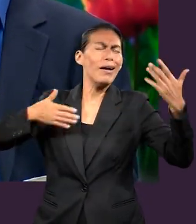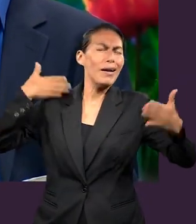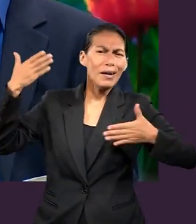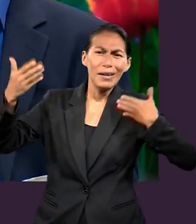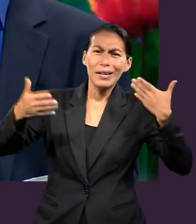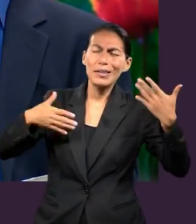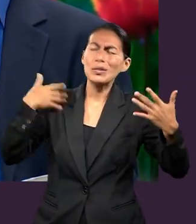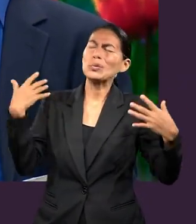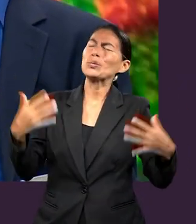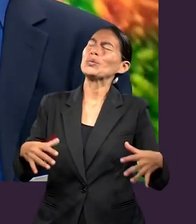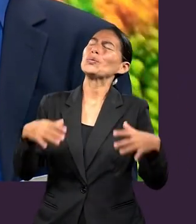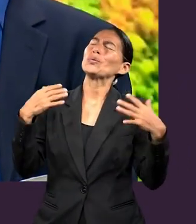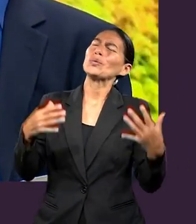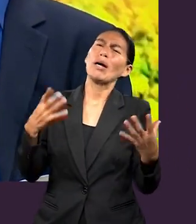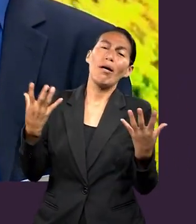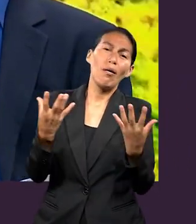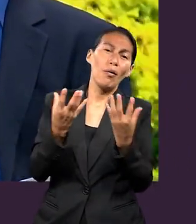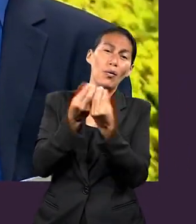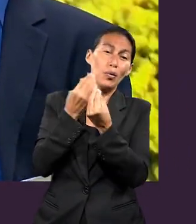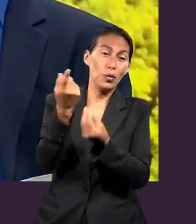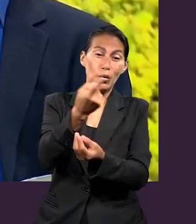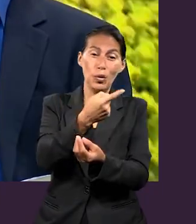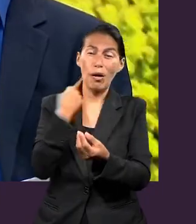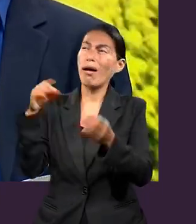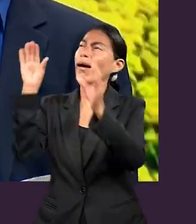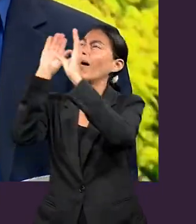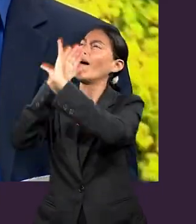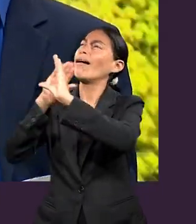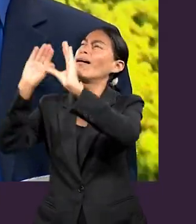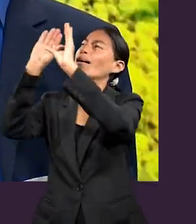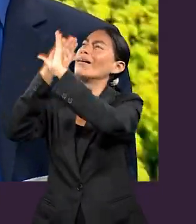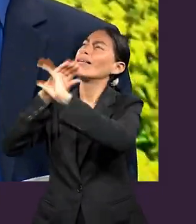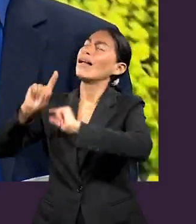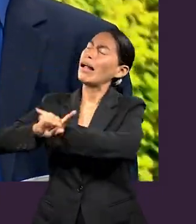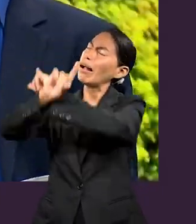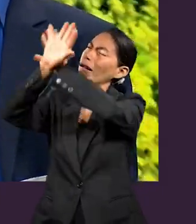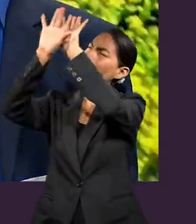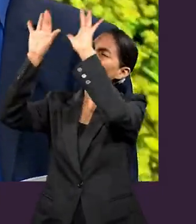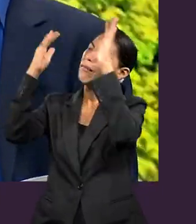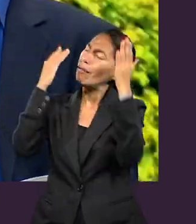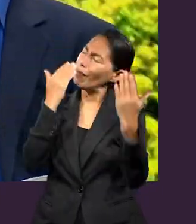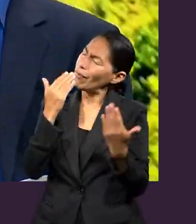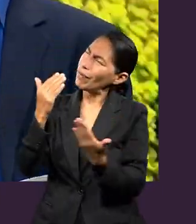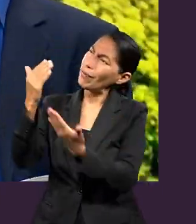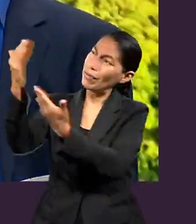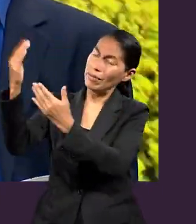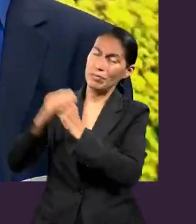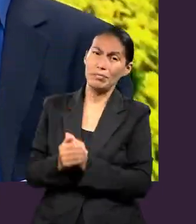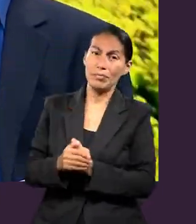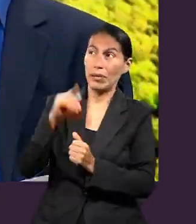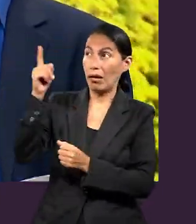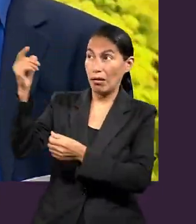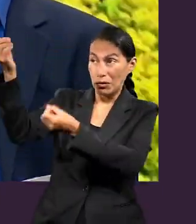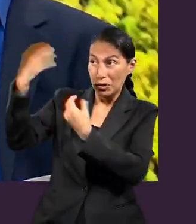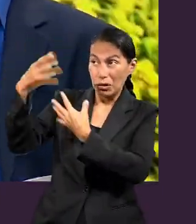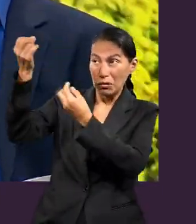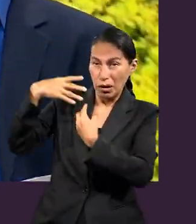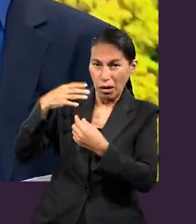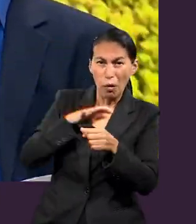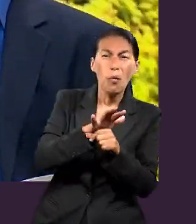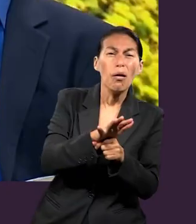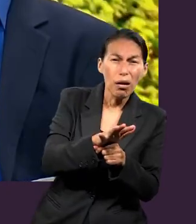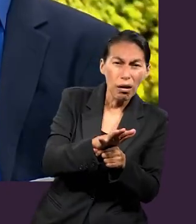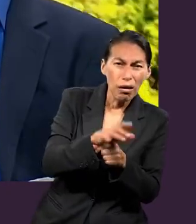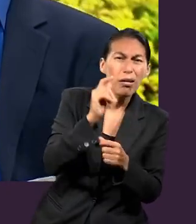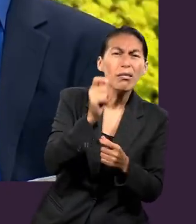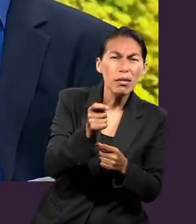gozarnos, debemos alegrarnos, debemos cantar, debemos darle gloria a Dios por todo lo que Él ha hecho.